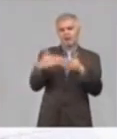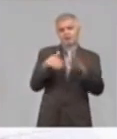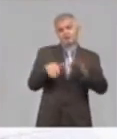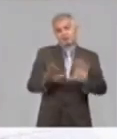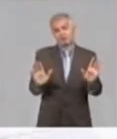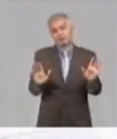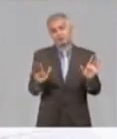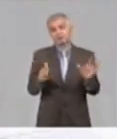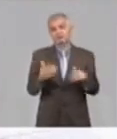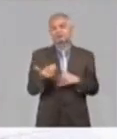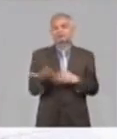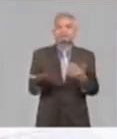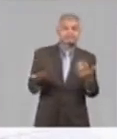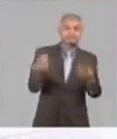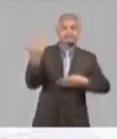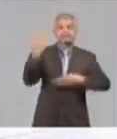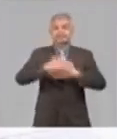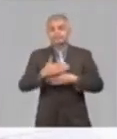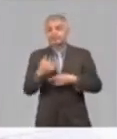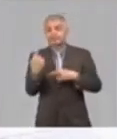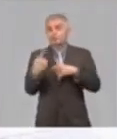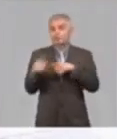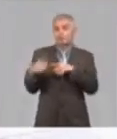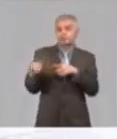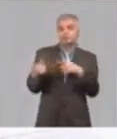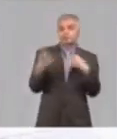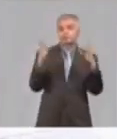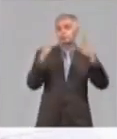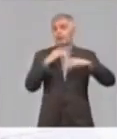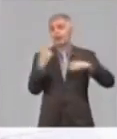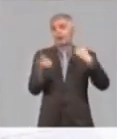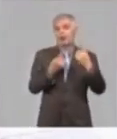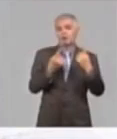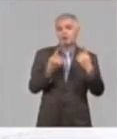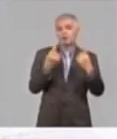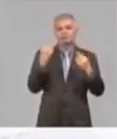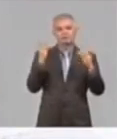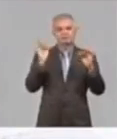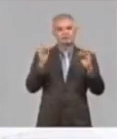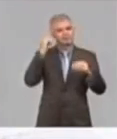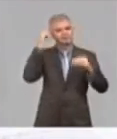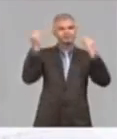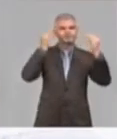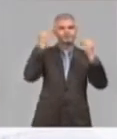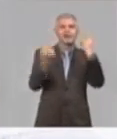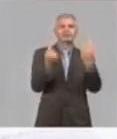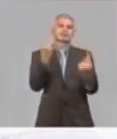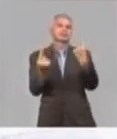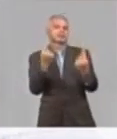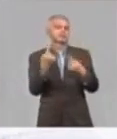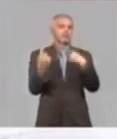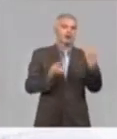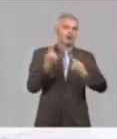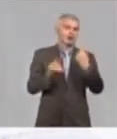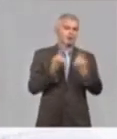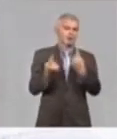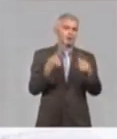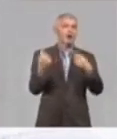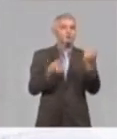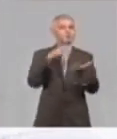limitaciones de recursos, se le ha ido buscando solución, porque ha sido solución lugar a lugar. Inclusive en muchos lugares hemos recuperado